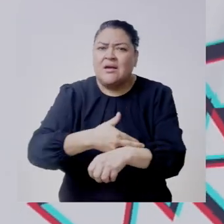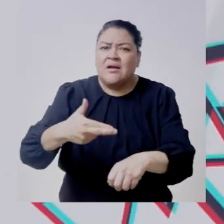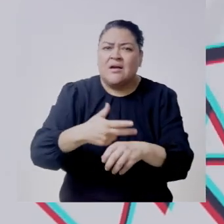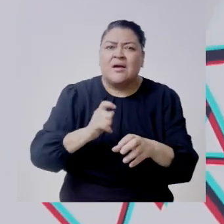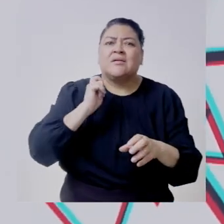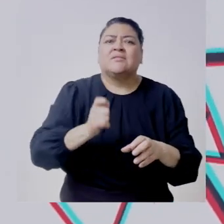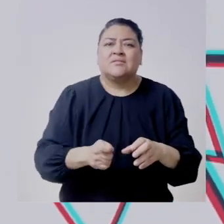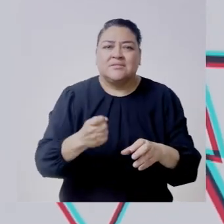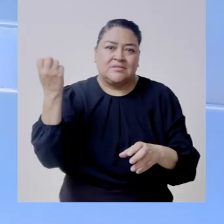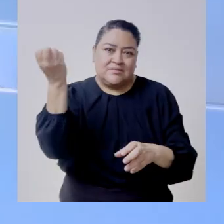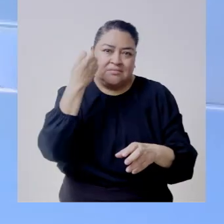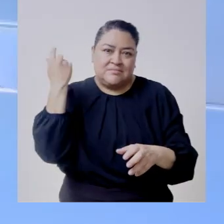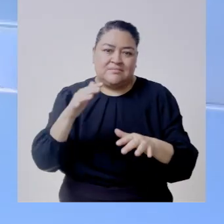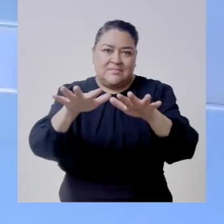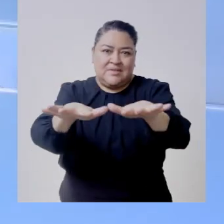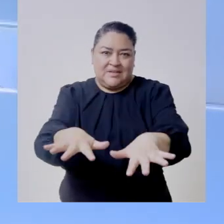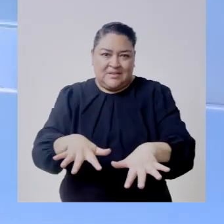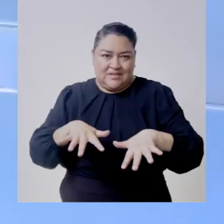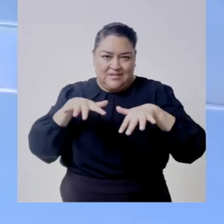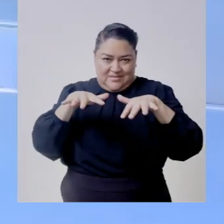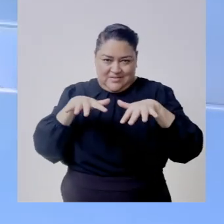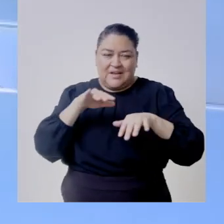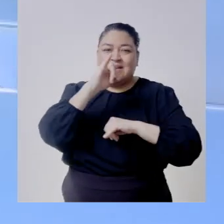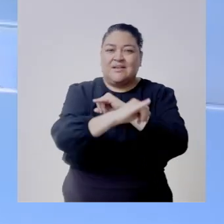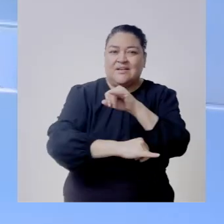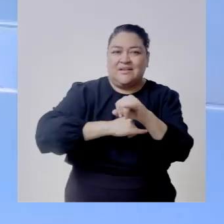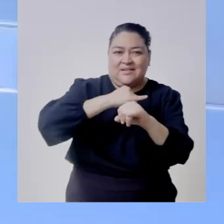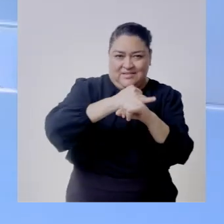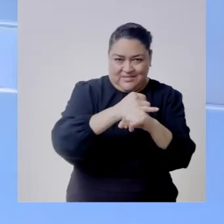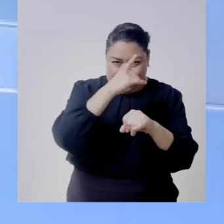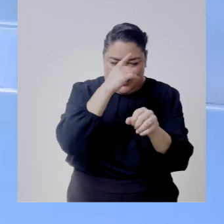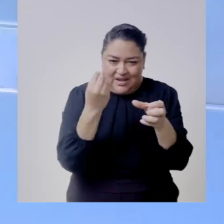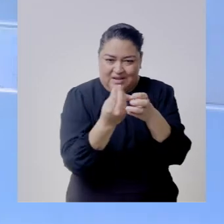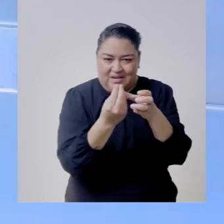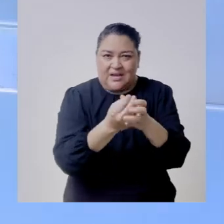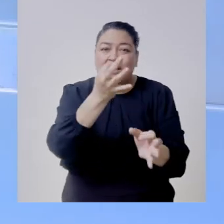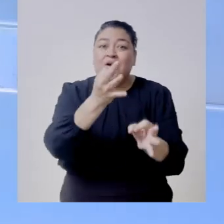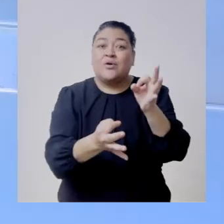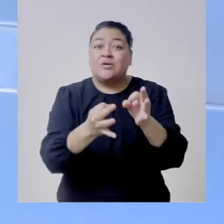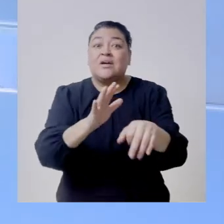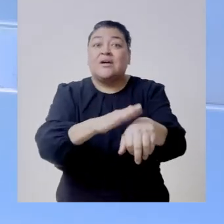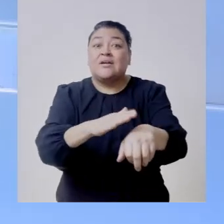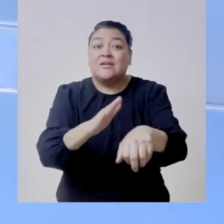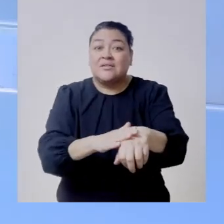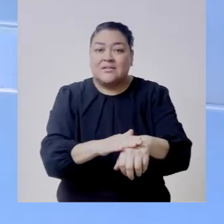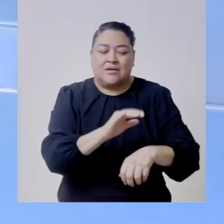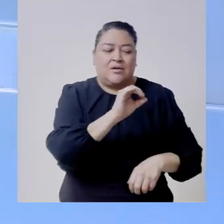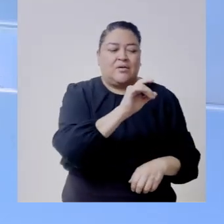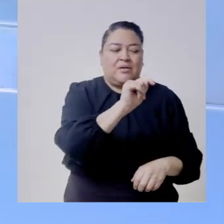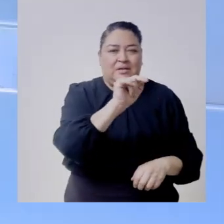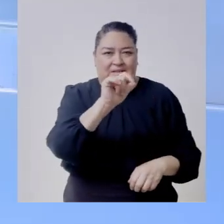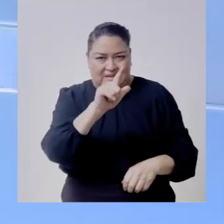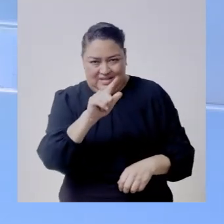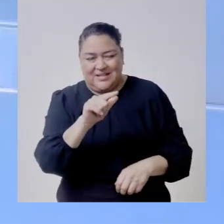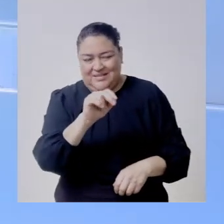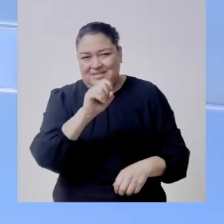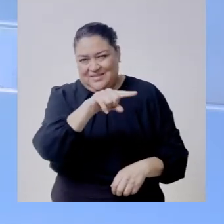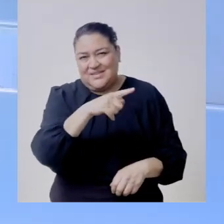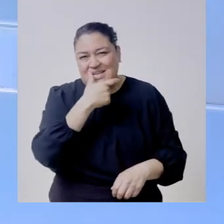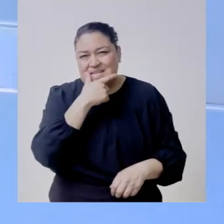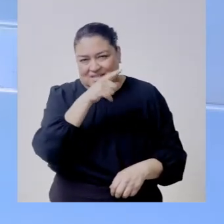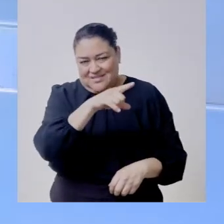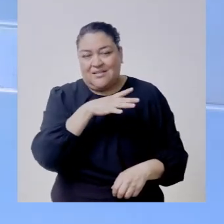participar en el congreso de la organización internacional para la formación judicial y ojt por sus siglas en inglés